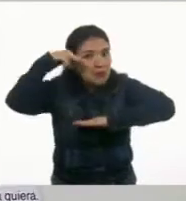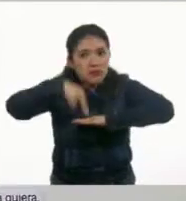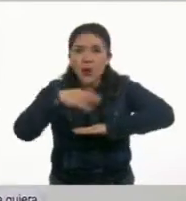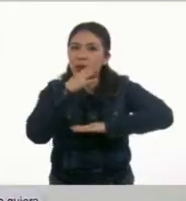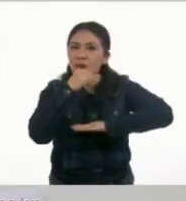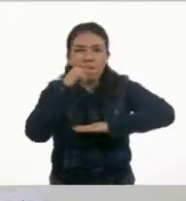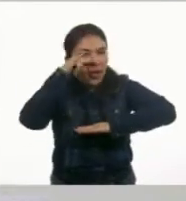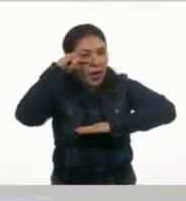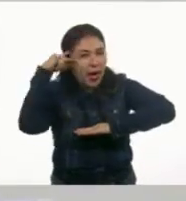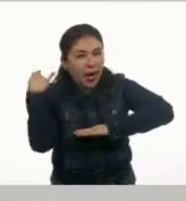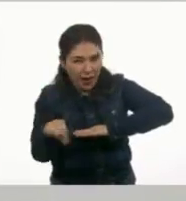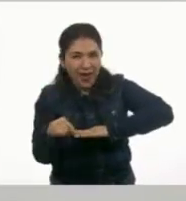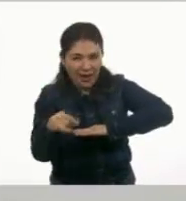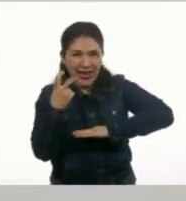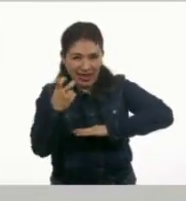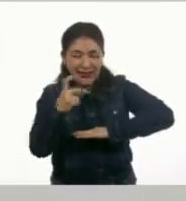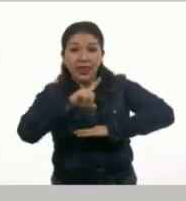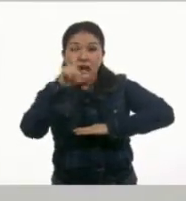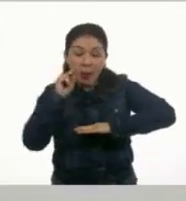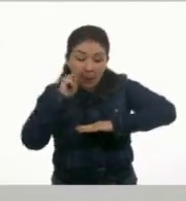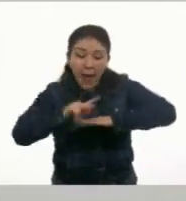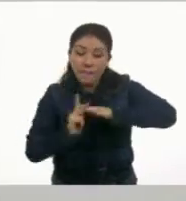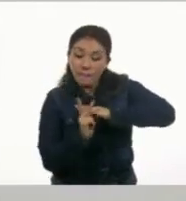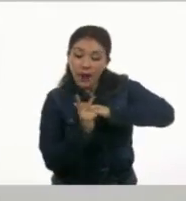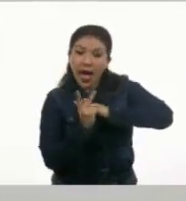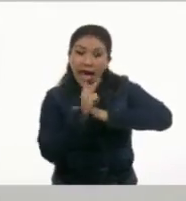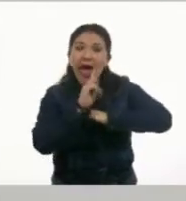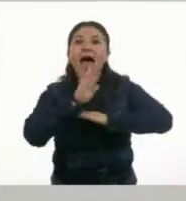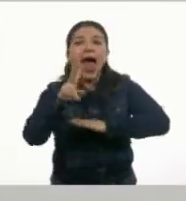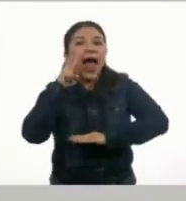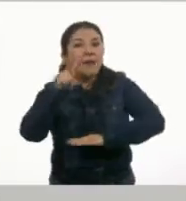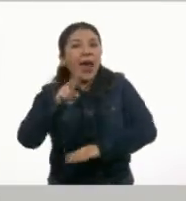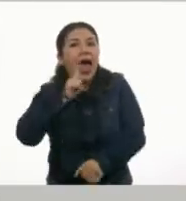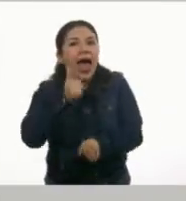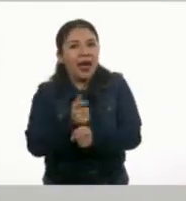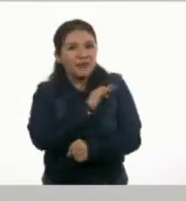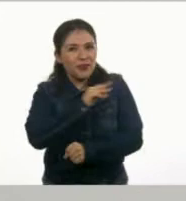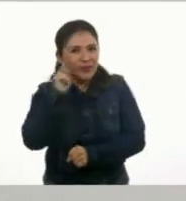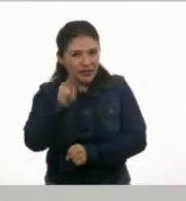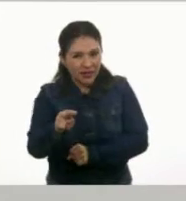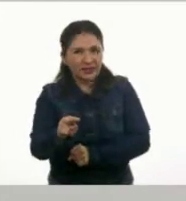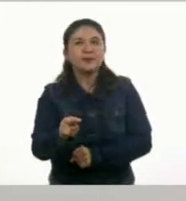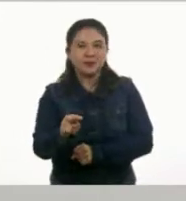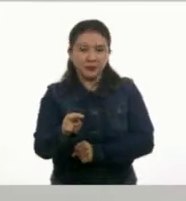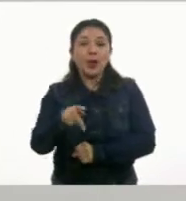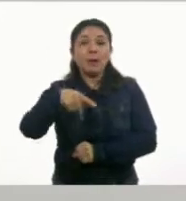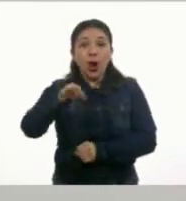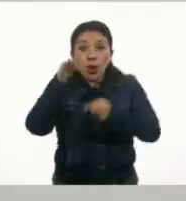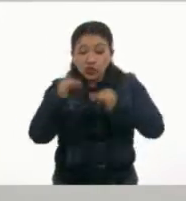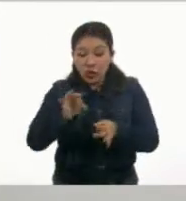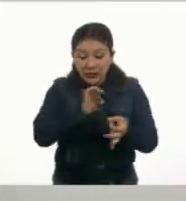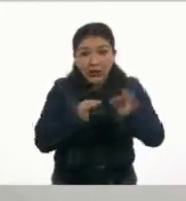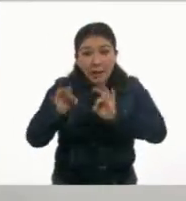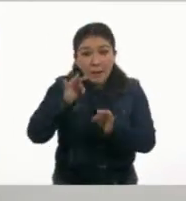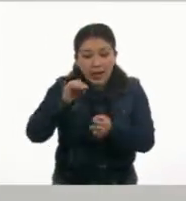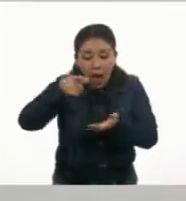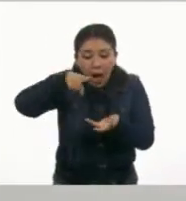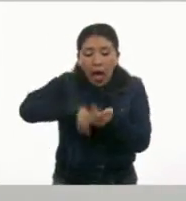nace la plantita es cuando ya vemos el producto, entonces... Pero las semillas son invisibles. Duermen en el secreto de la tierra